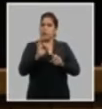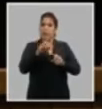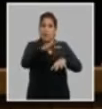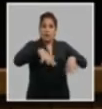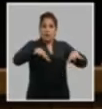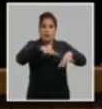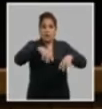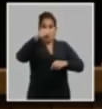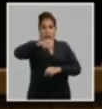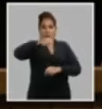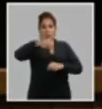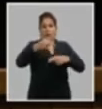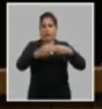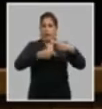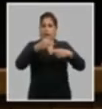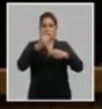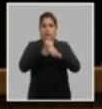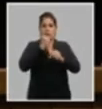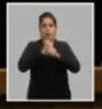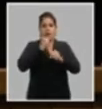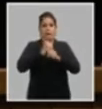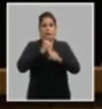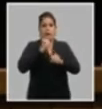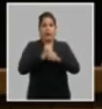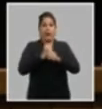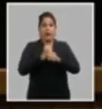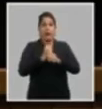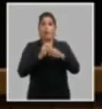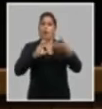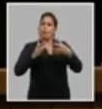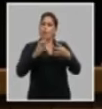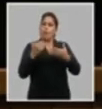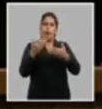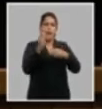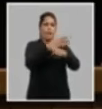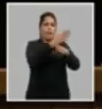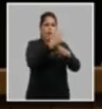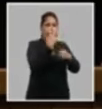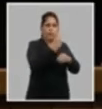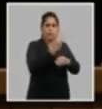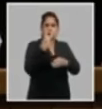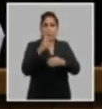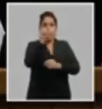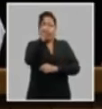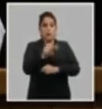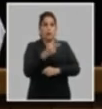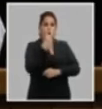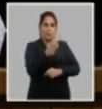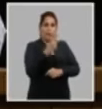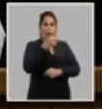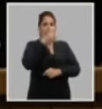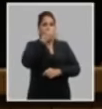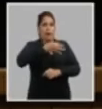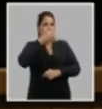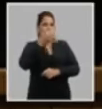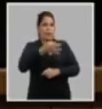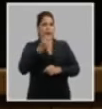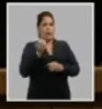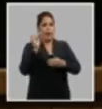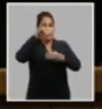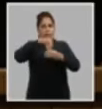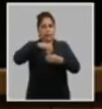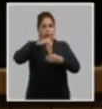contexto actual en que desempeñan su labor con un carácter más diferenciado personalizado y con mayor